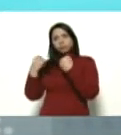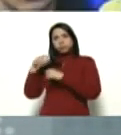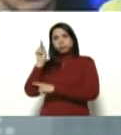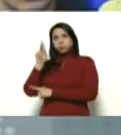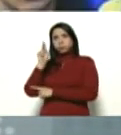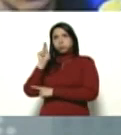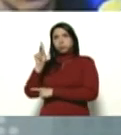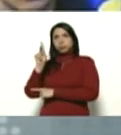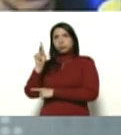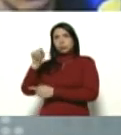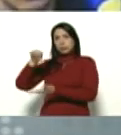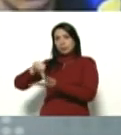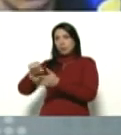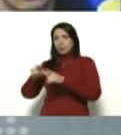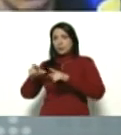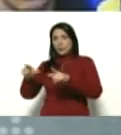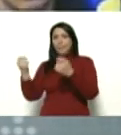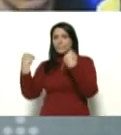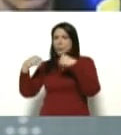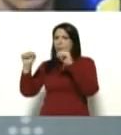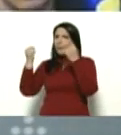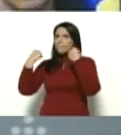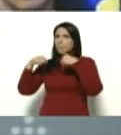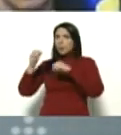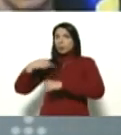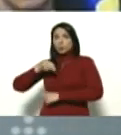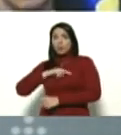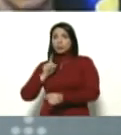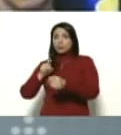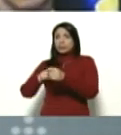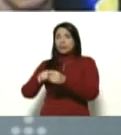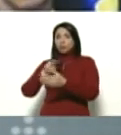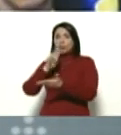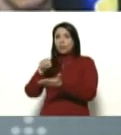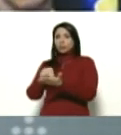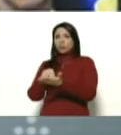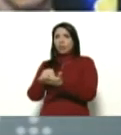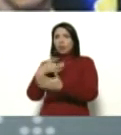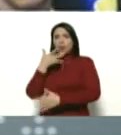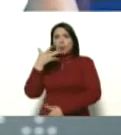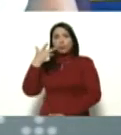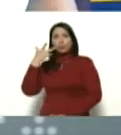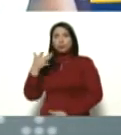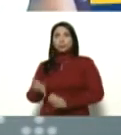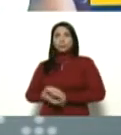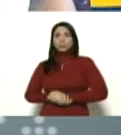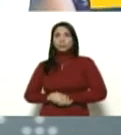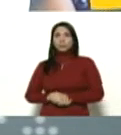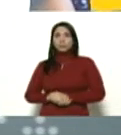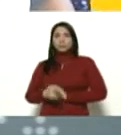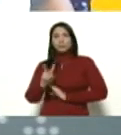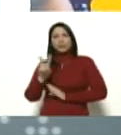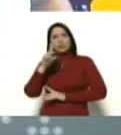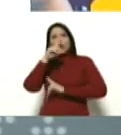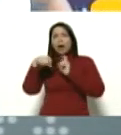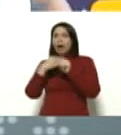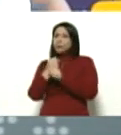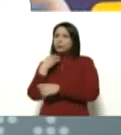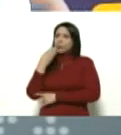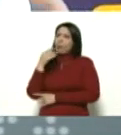y entrenaba. Era de nuestra Selección Nacional, orgullosa, 22 añitos apenas.